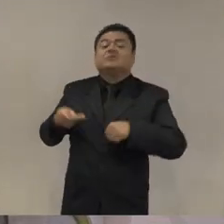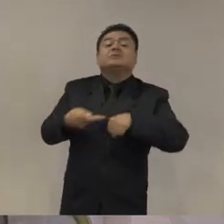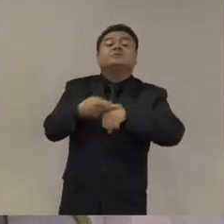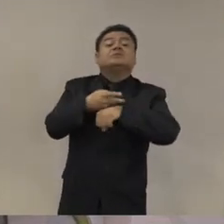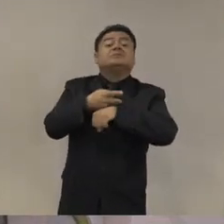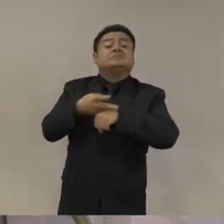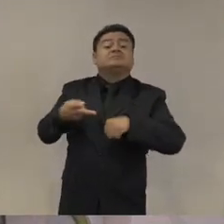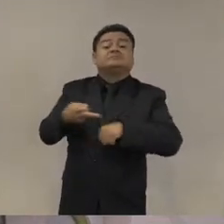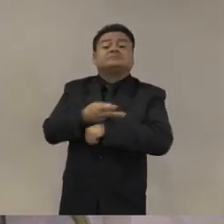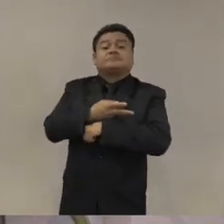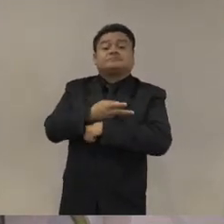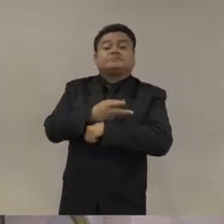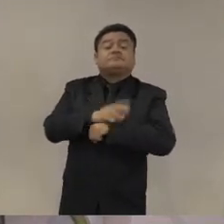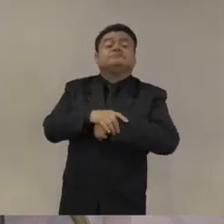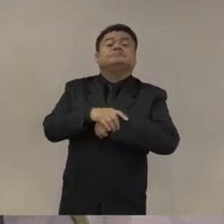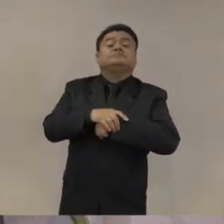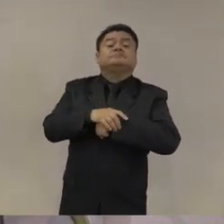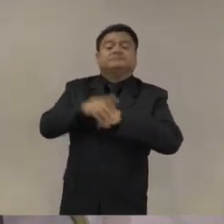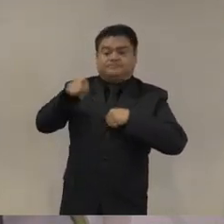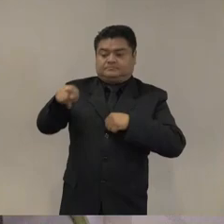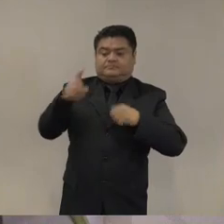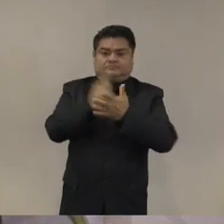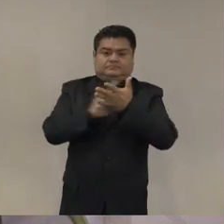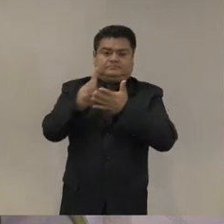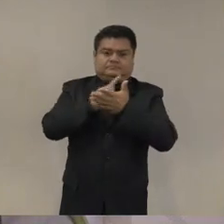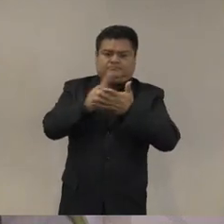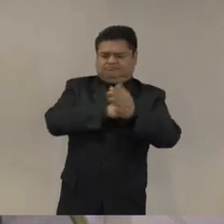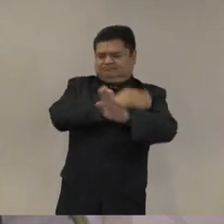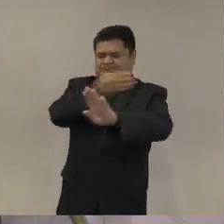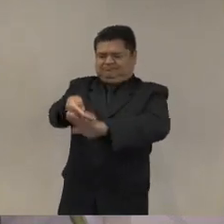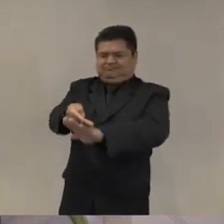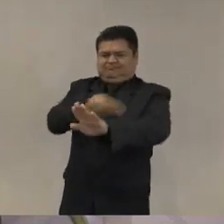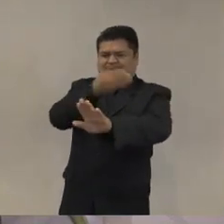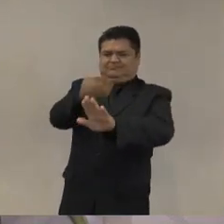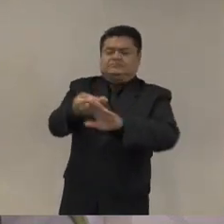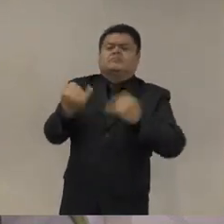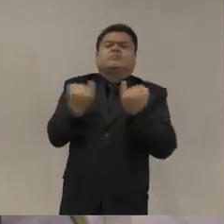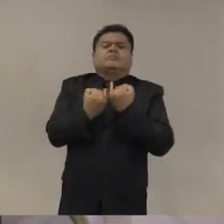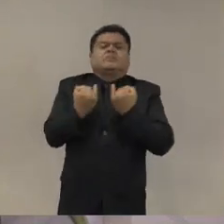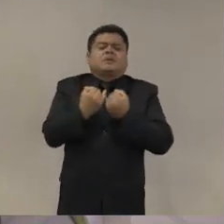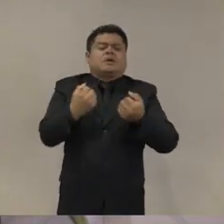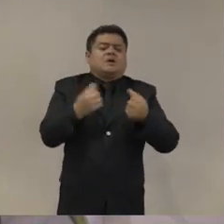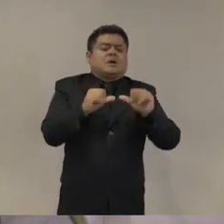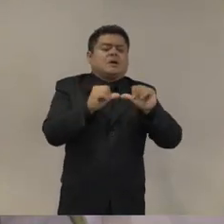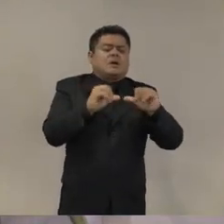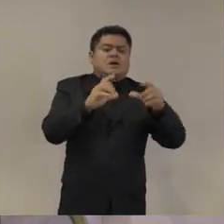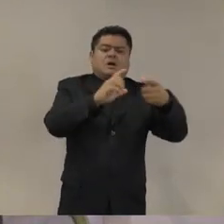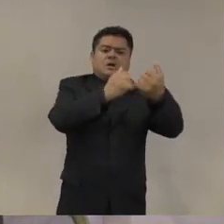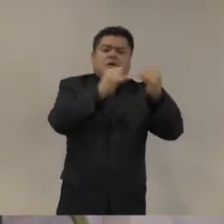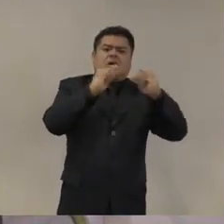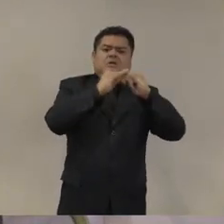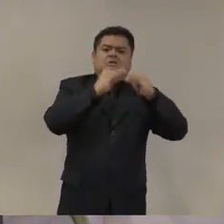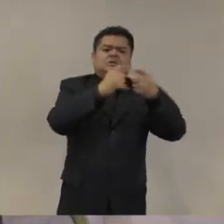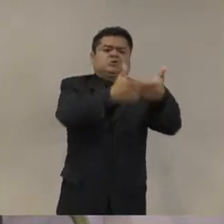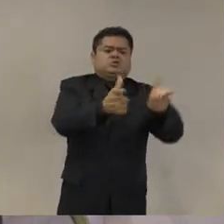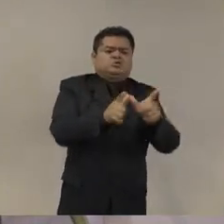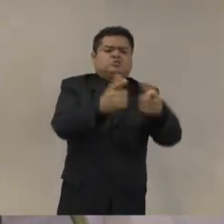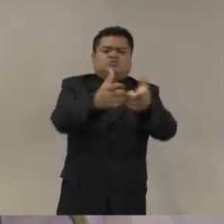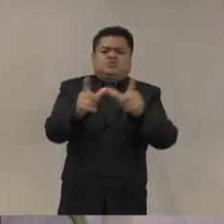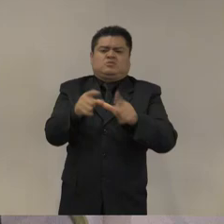contra las drogas y a la par el empoderamiento de las organizaciones criminales coincido absolutamente